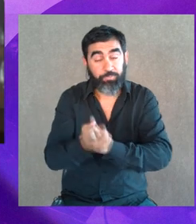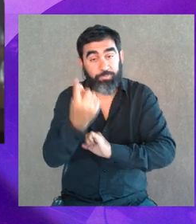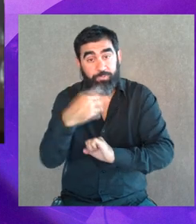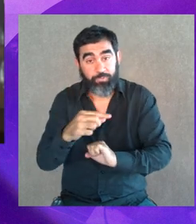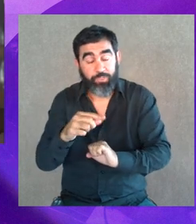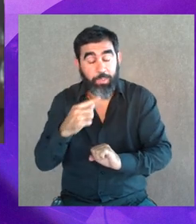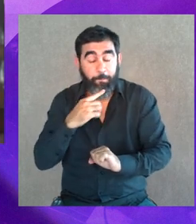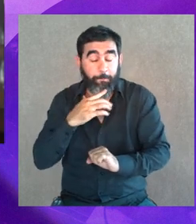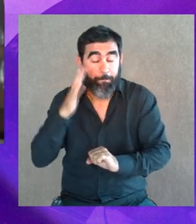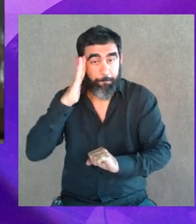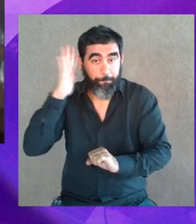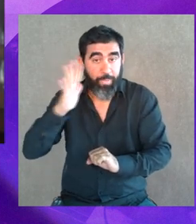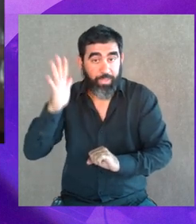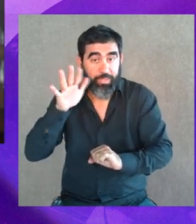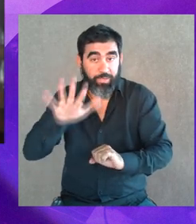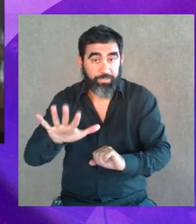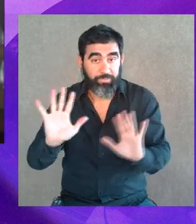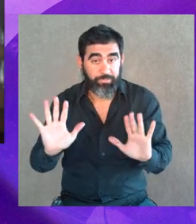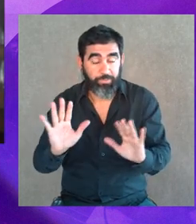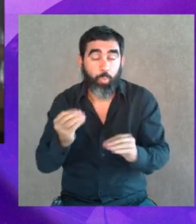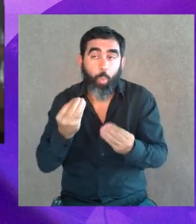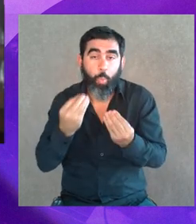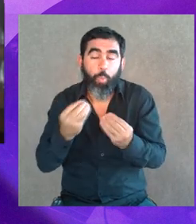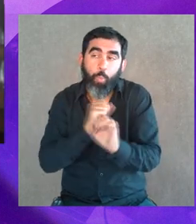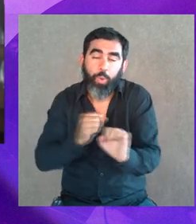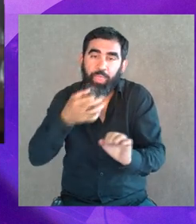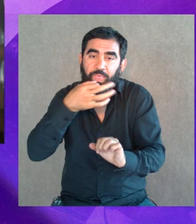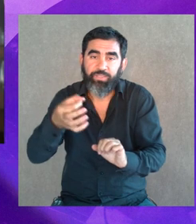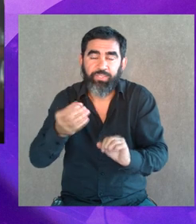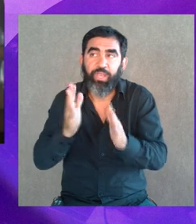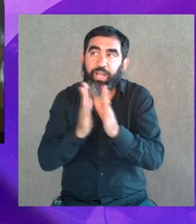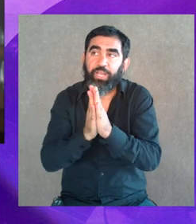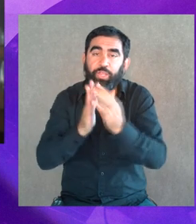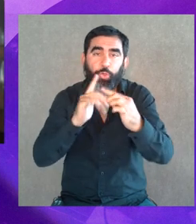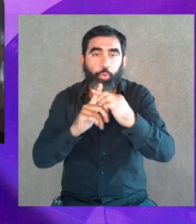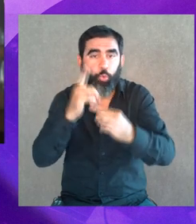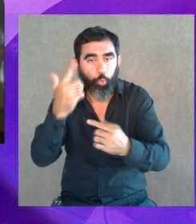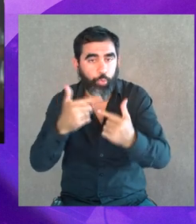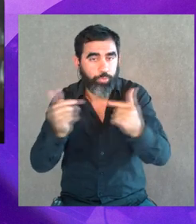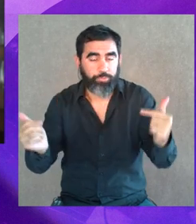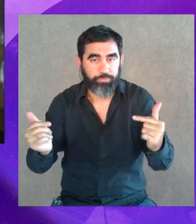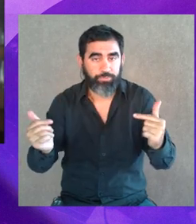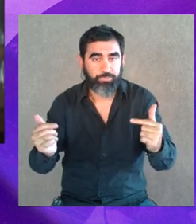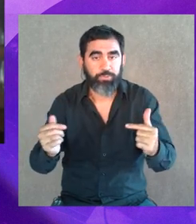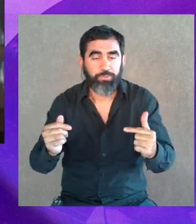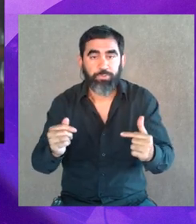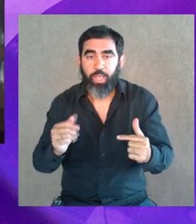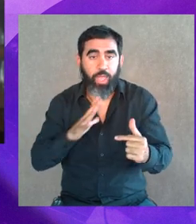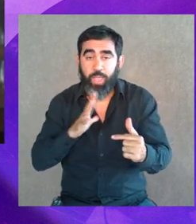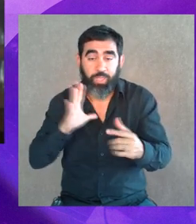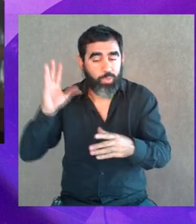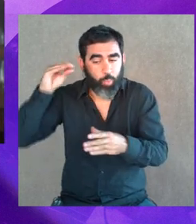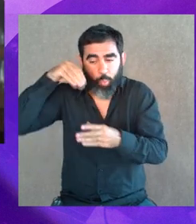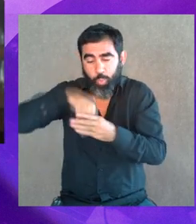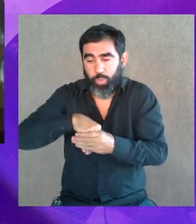O sea que miren si estará matrizado, ¿no? Cómo podríamos hablar de lo que dicen las religiones, lo que... Es decir, tenemos